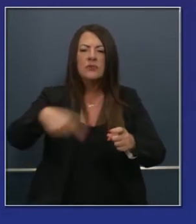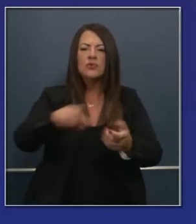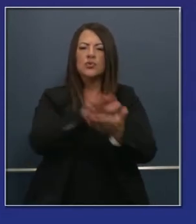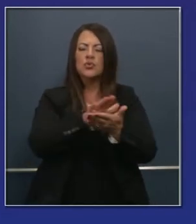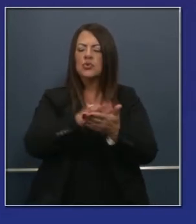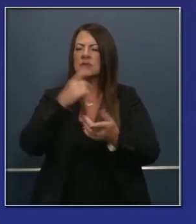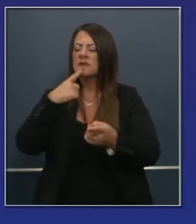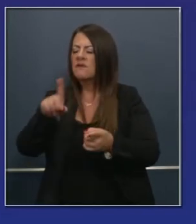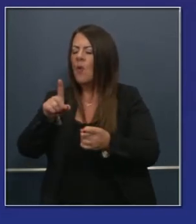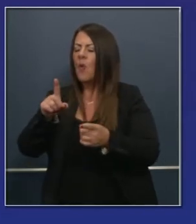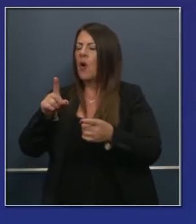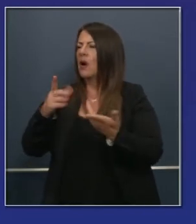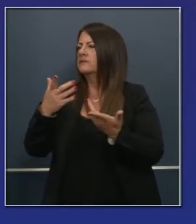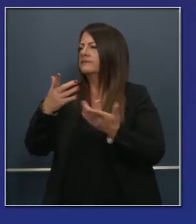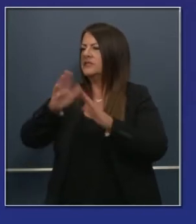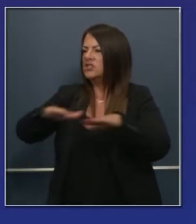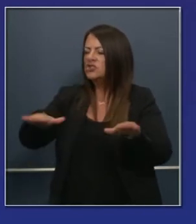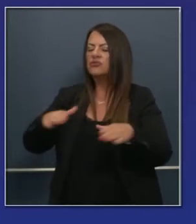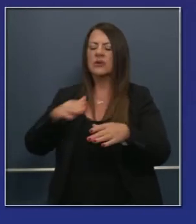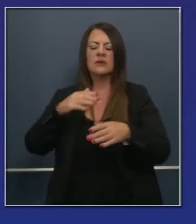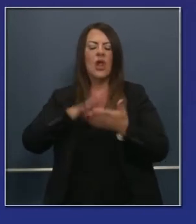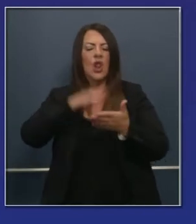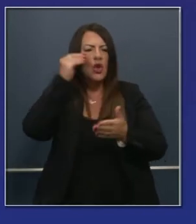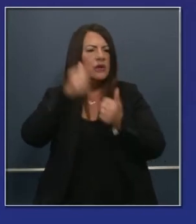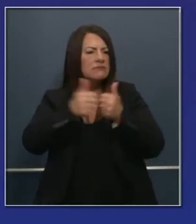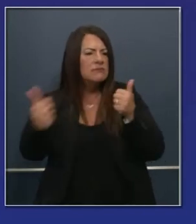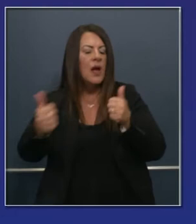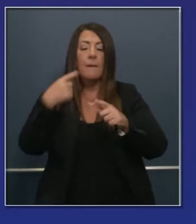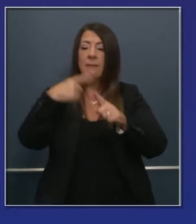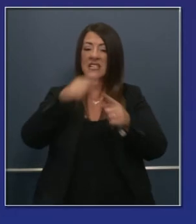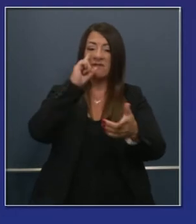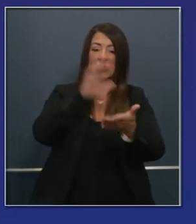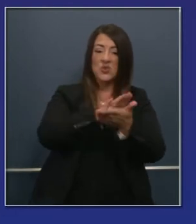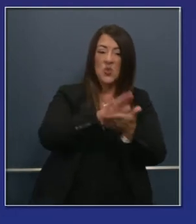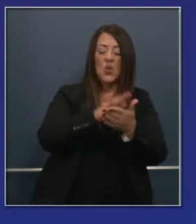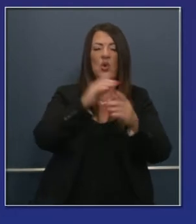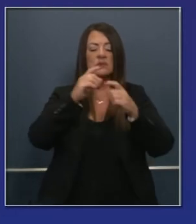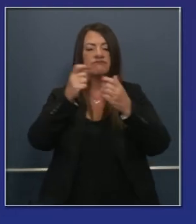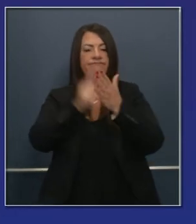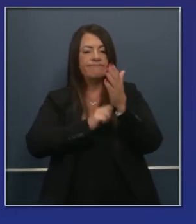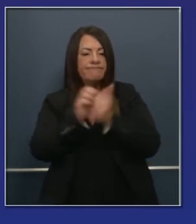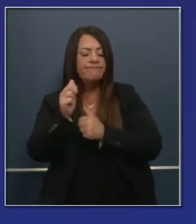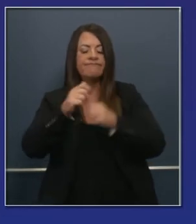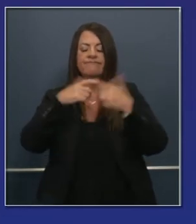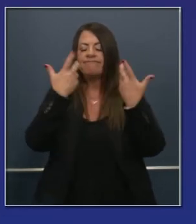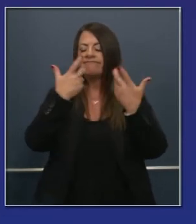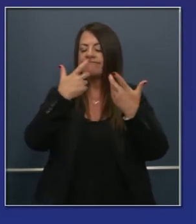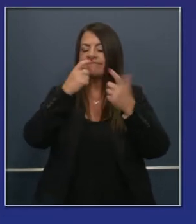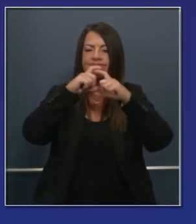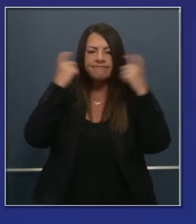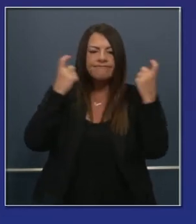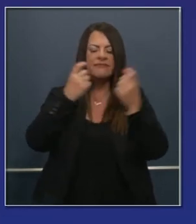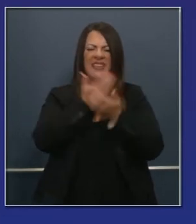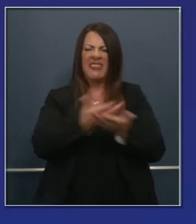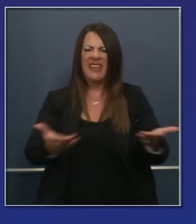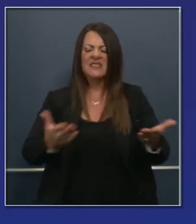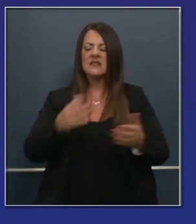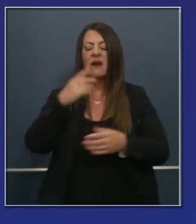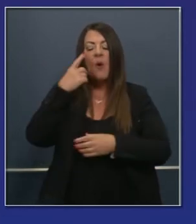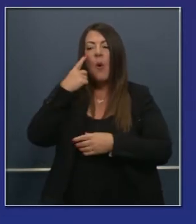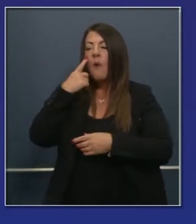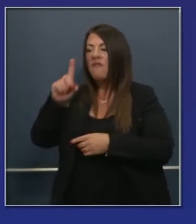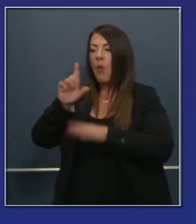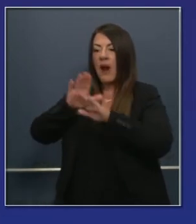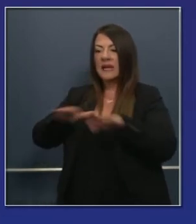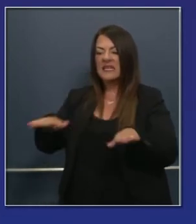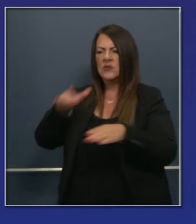más sanidad, más equipo de protección individual, para ayudar en lo posible, terapia de